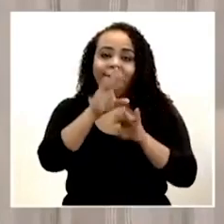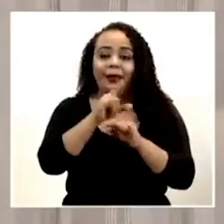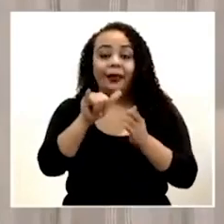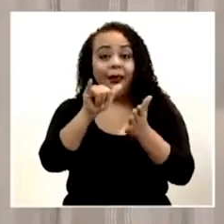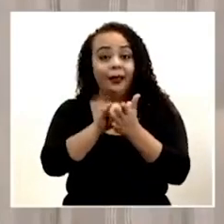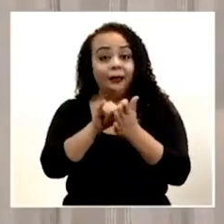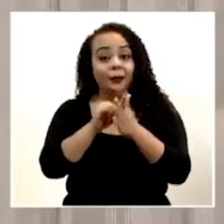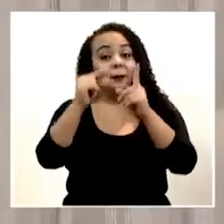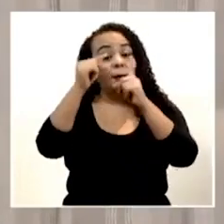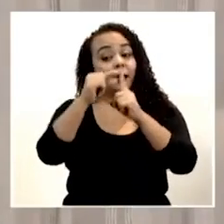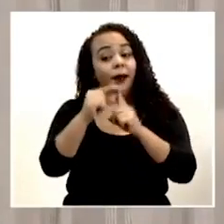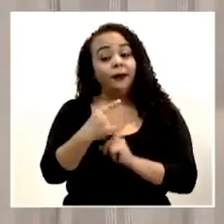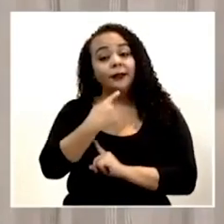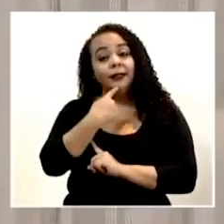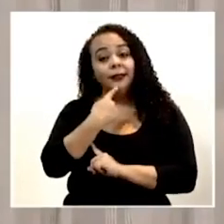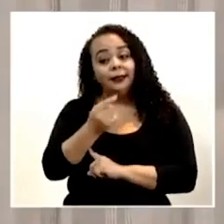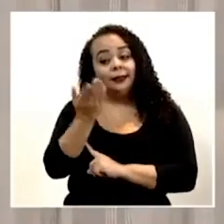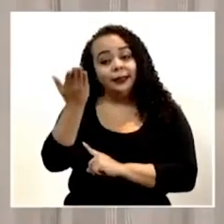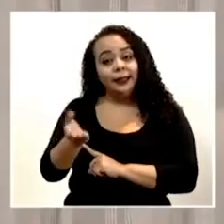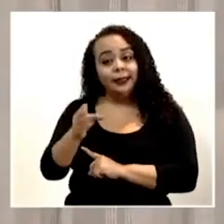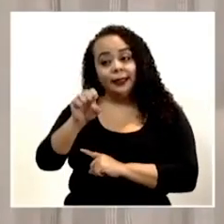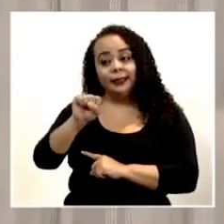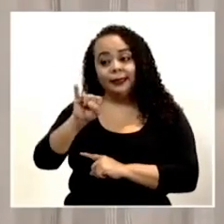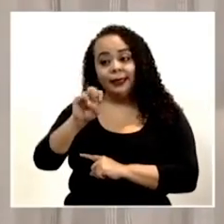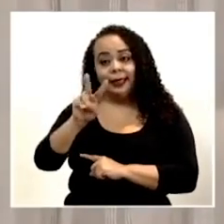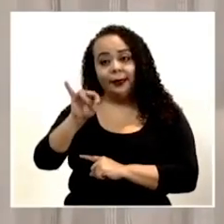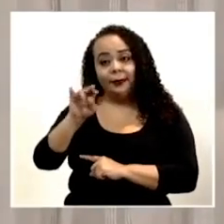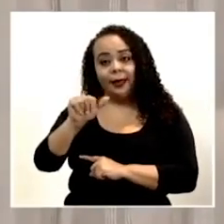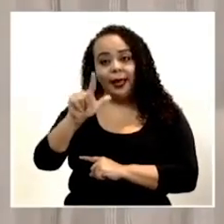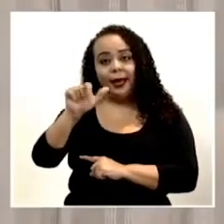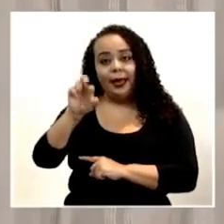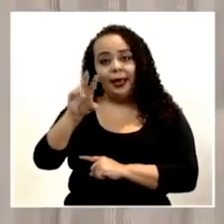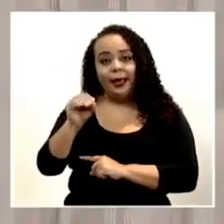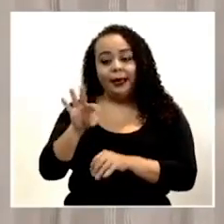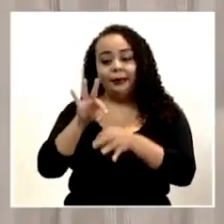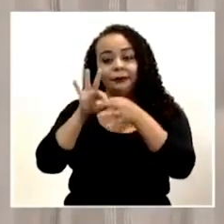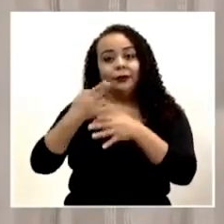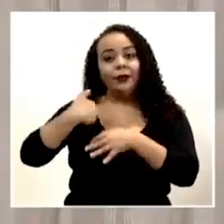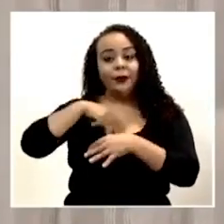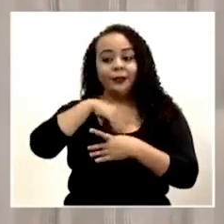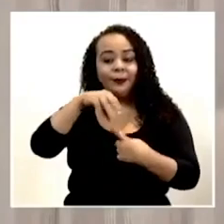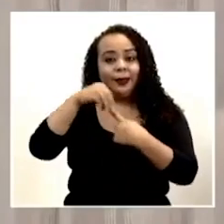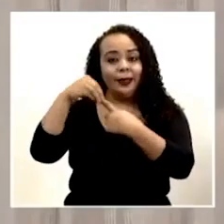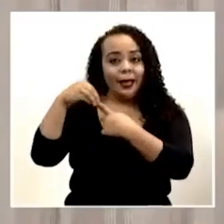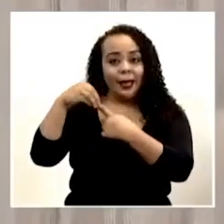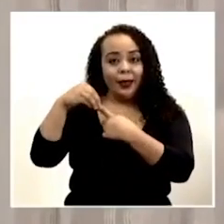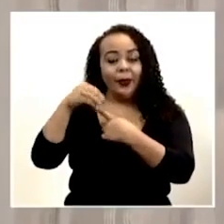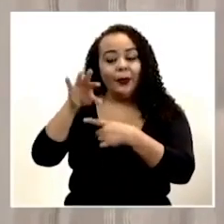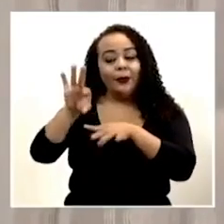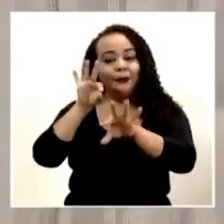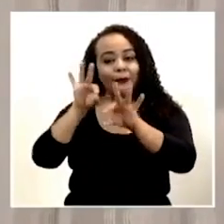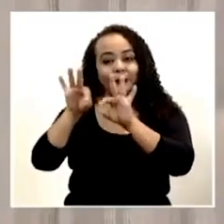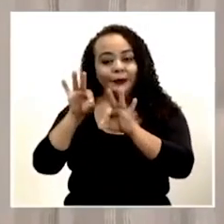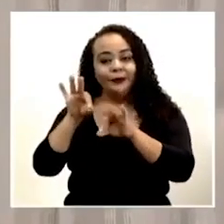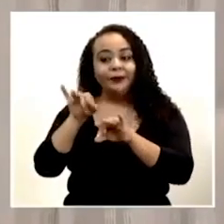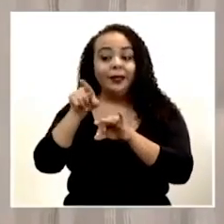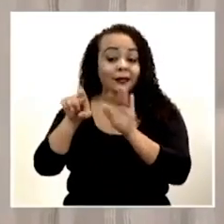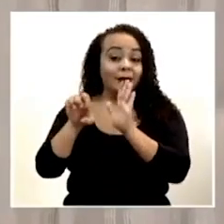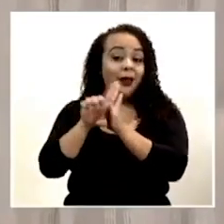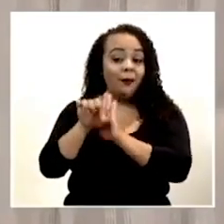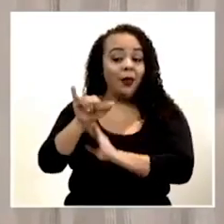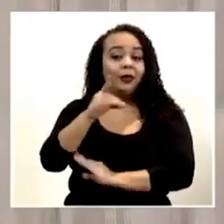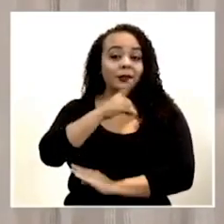las palabras que dice doña Silvia Lara sobre nuestro invitado especial de hoy, que es el ejemplo de esa